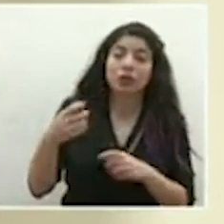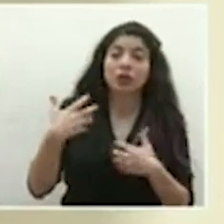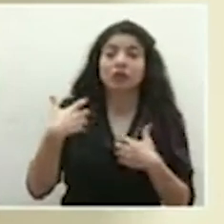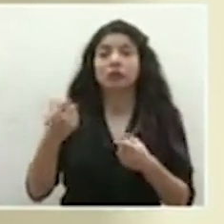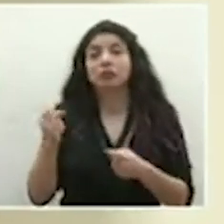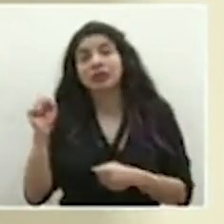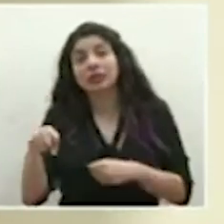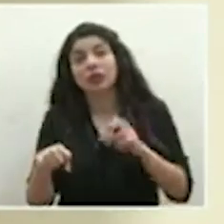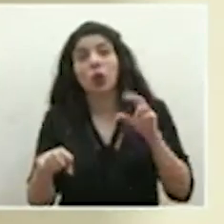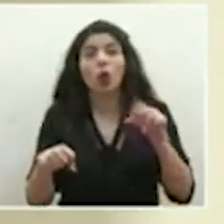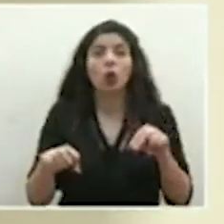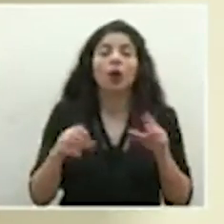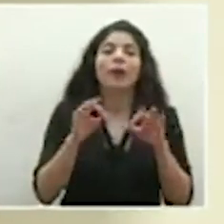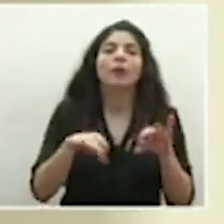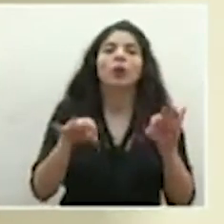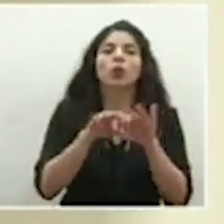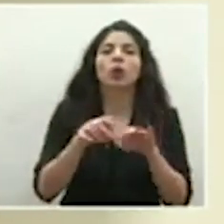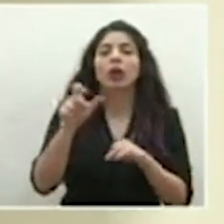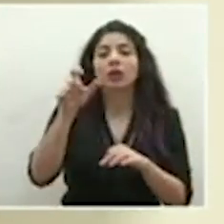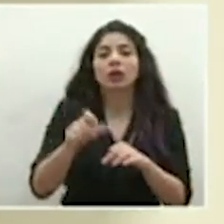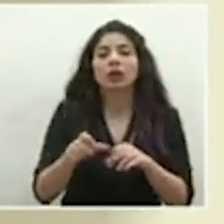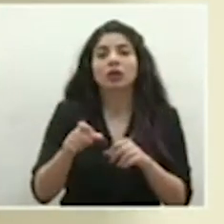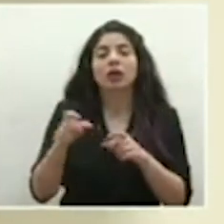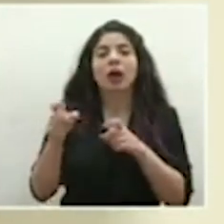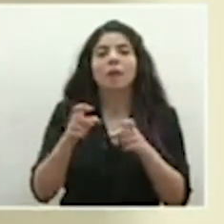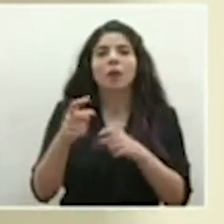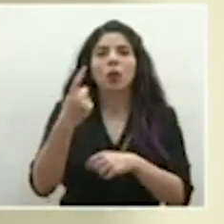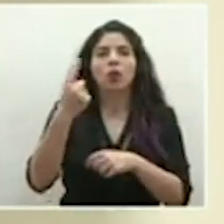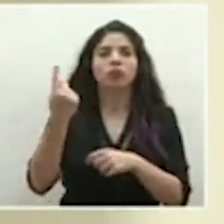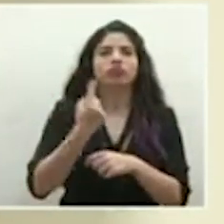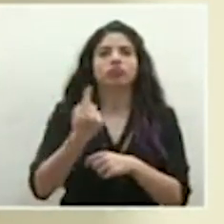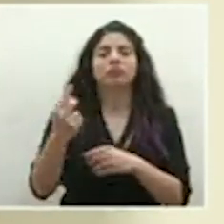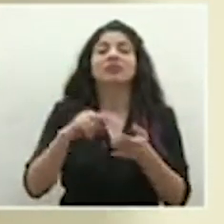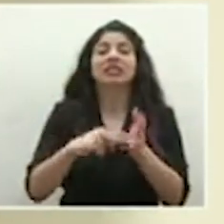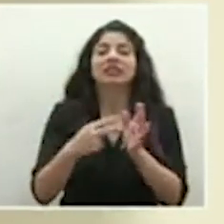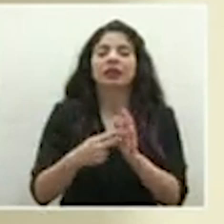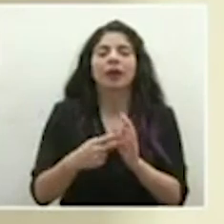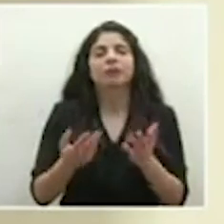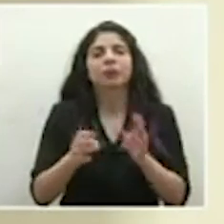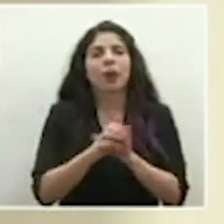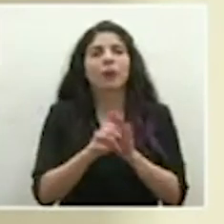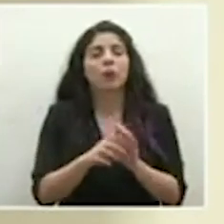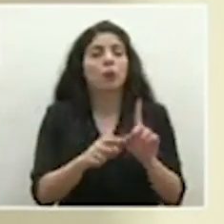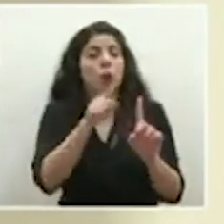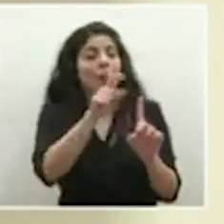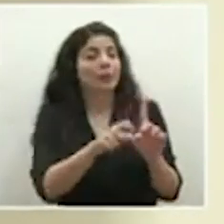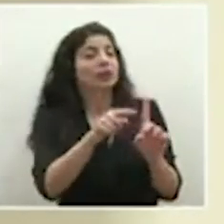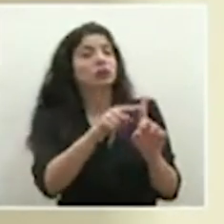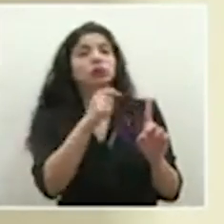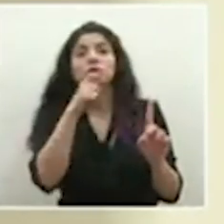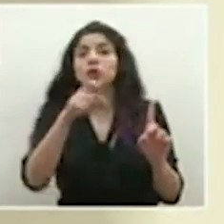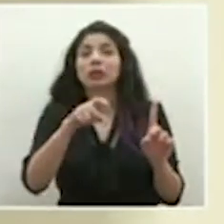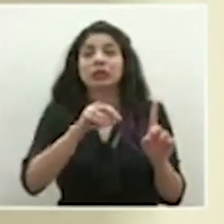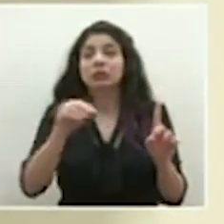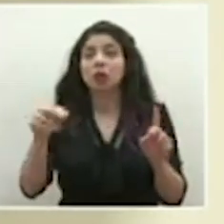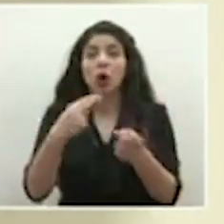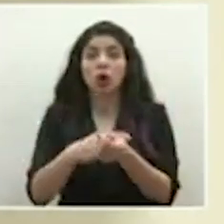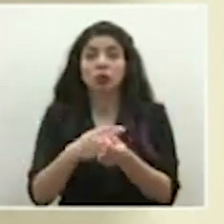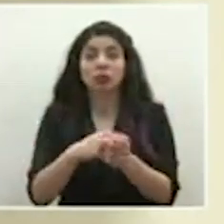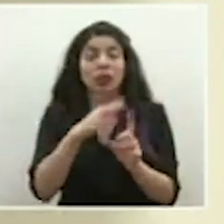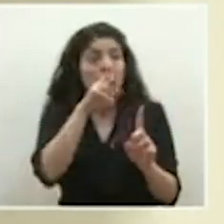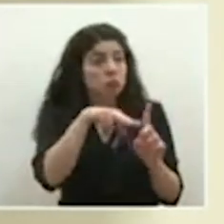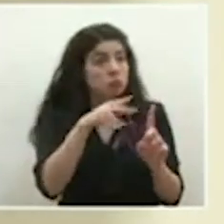siempre y cuando este caso sea de manejo ambulatorio, o sea, un caso que no haya necesitado de hospitalización.